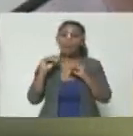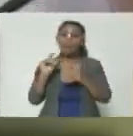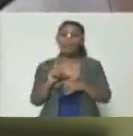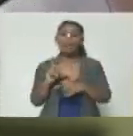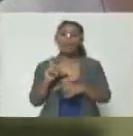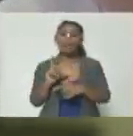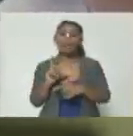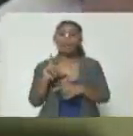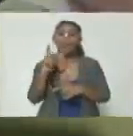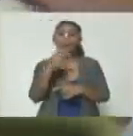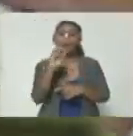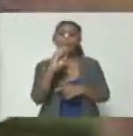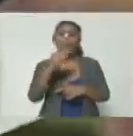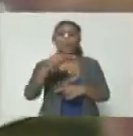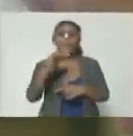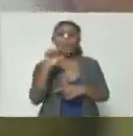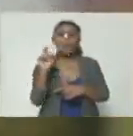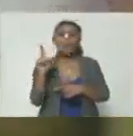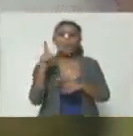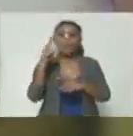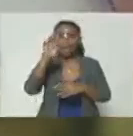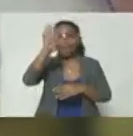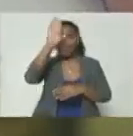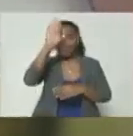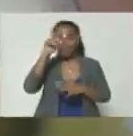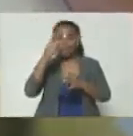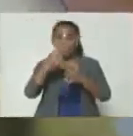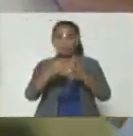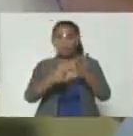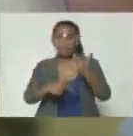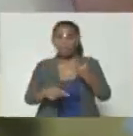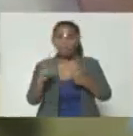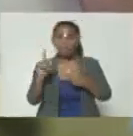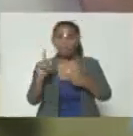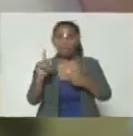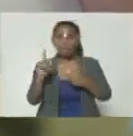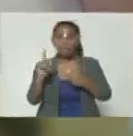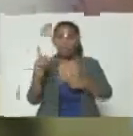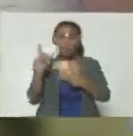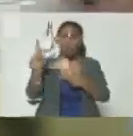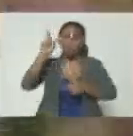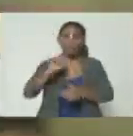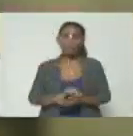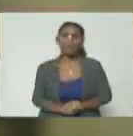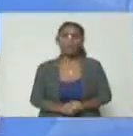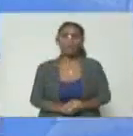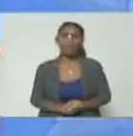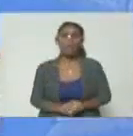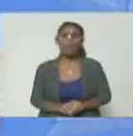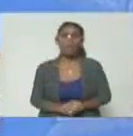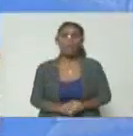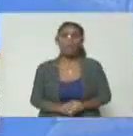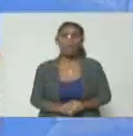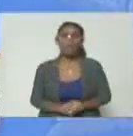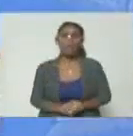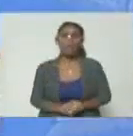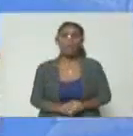también y con el Catire otro de los malandros narcos de la Vega dale nos mantenemos